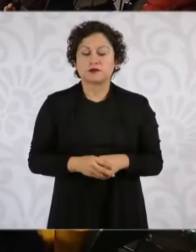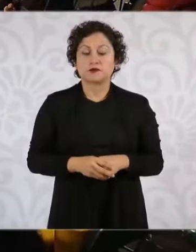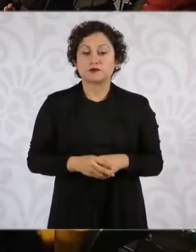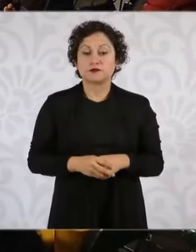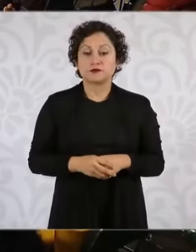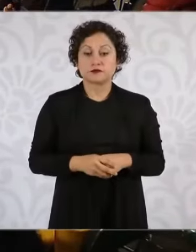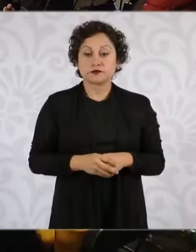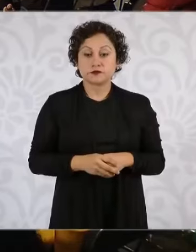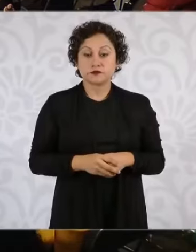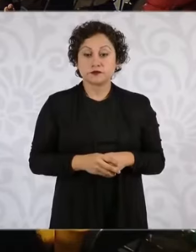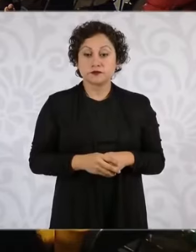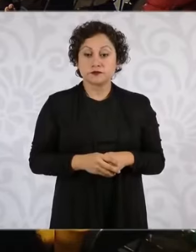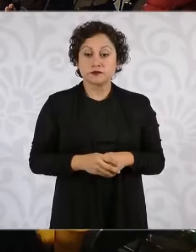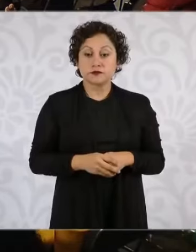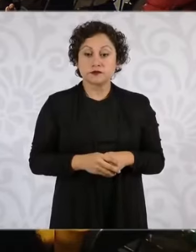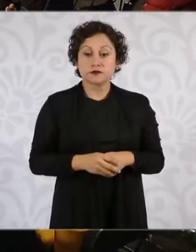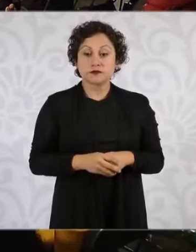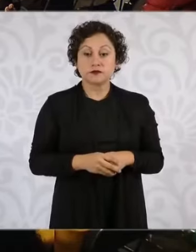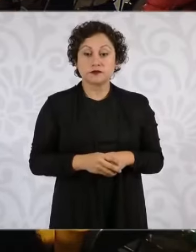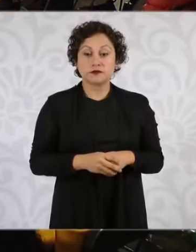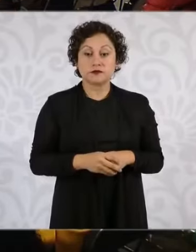de...